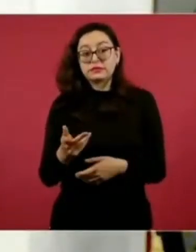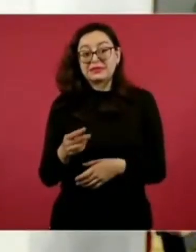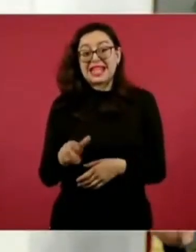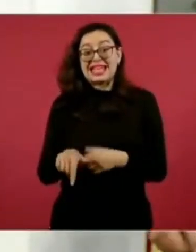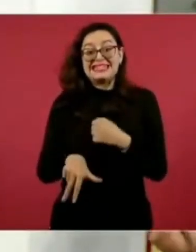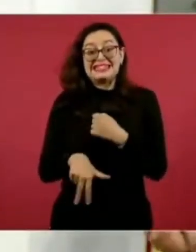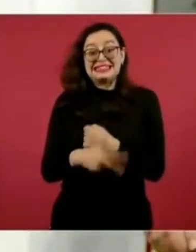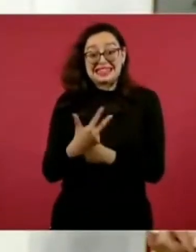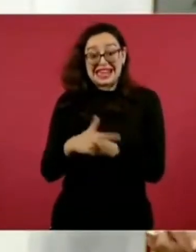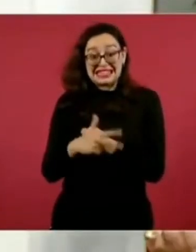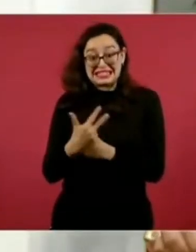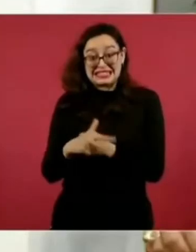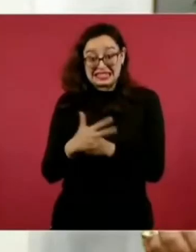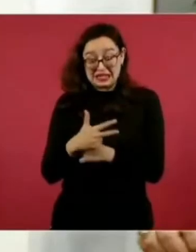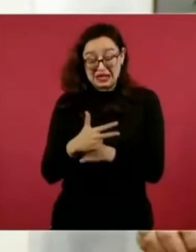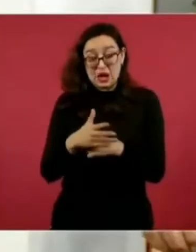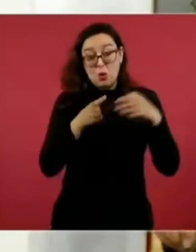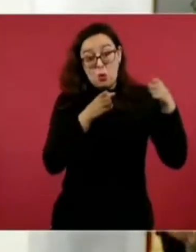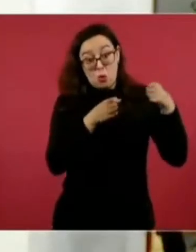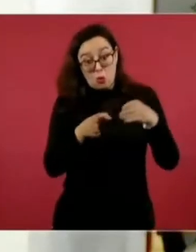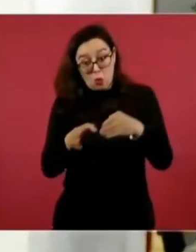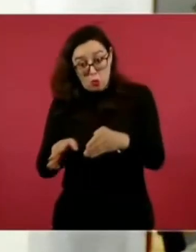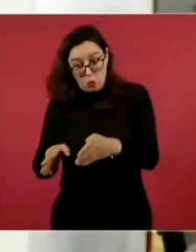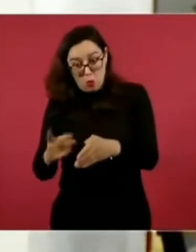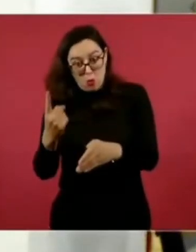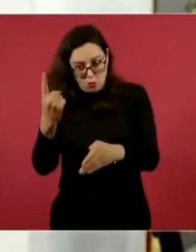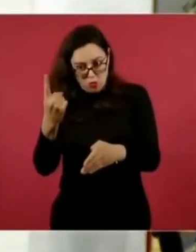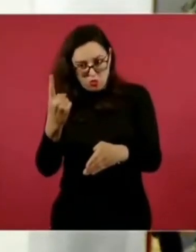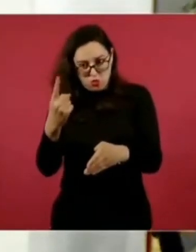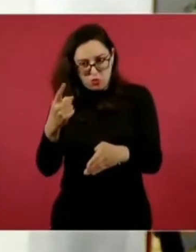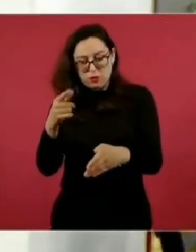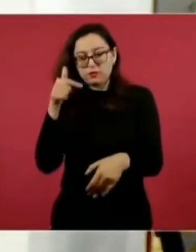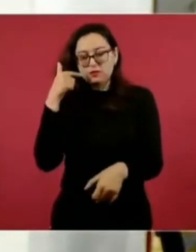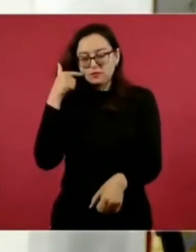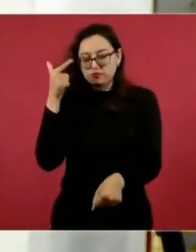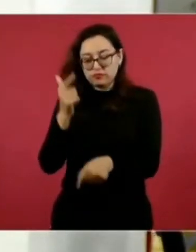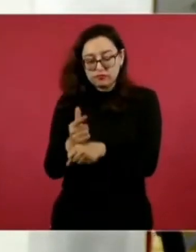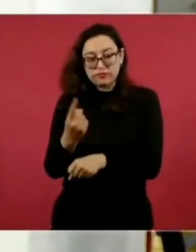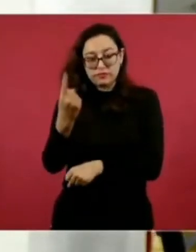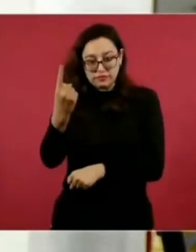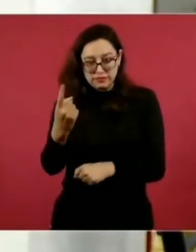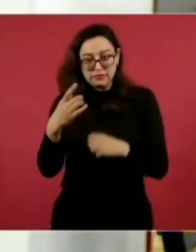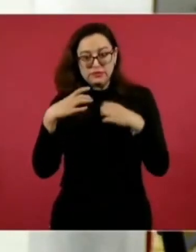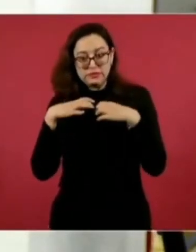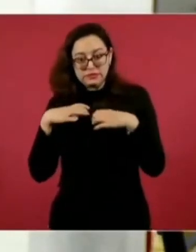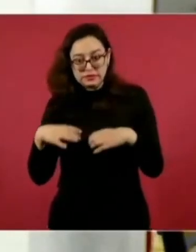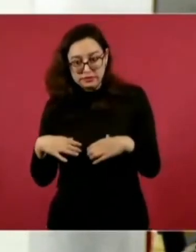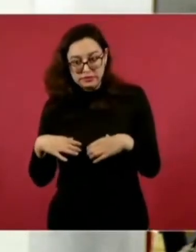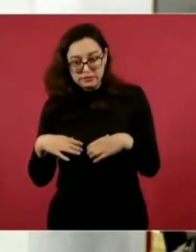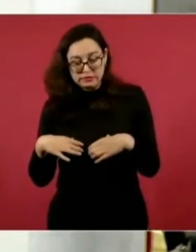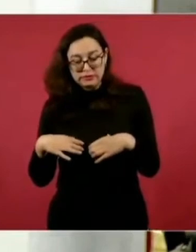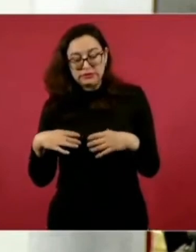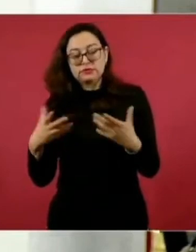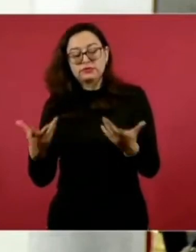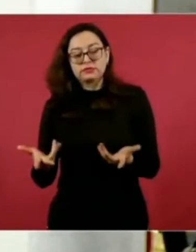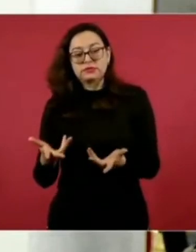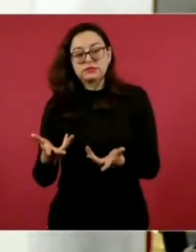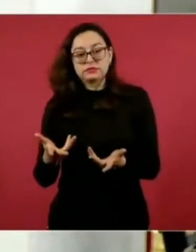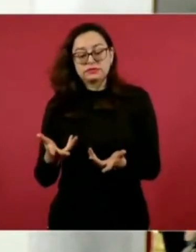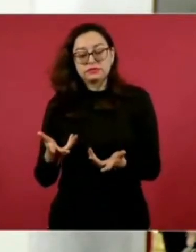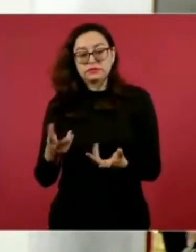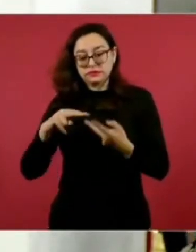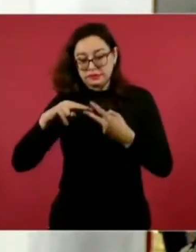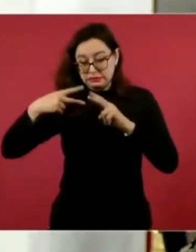mineros en ese lugar, que es uno de los tiros verticales. Hasta el momento se ha encontrado uno. Trabajando con el Instituto de